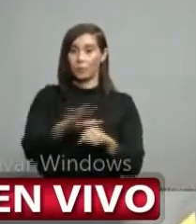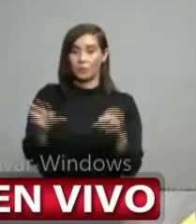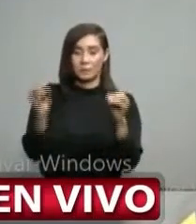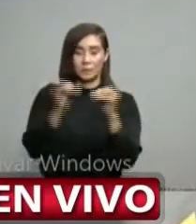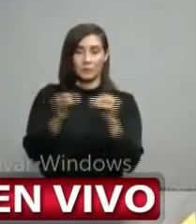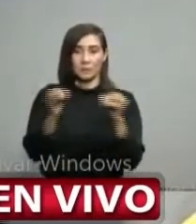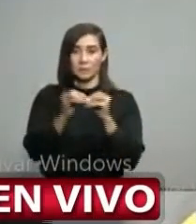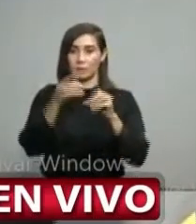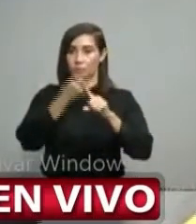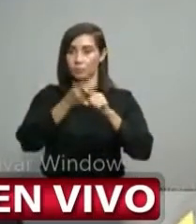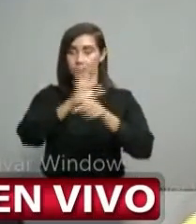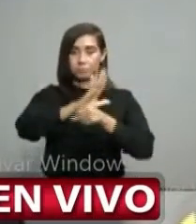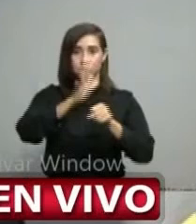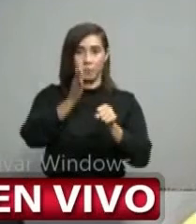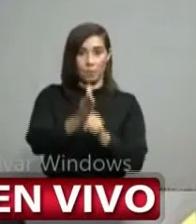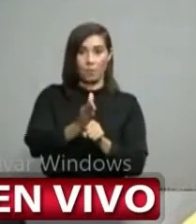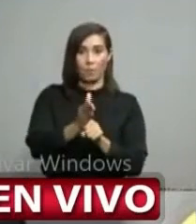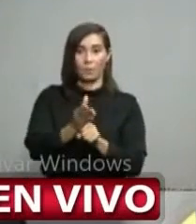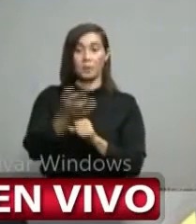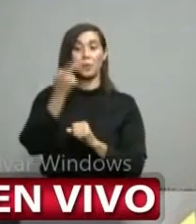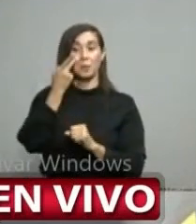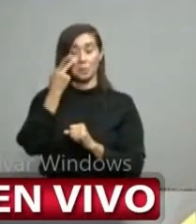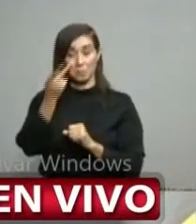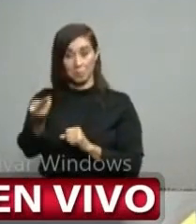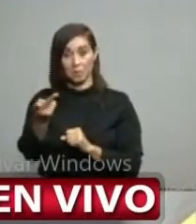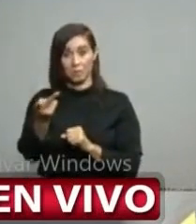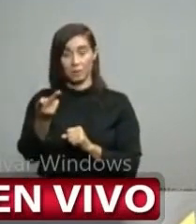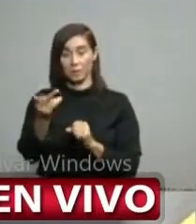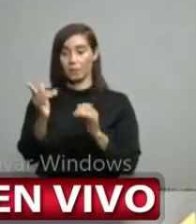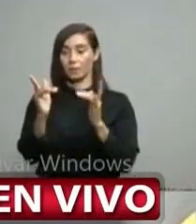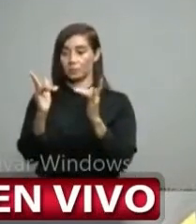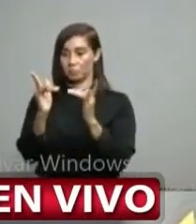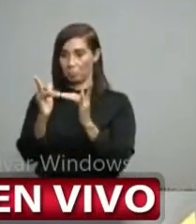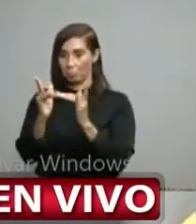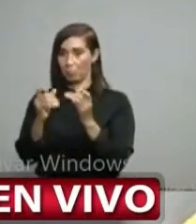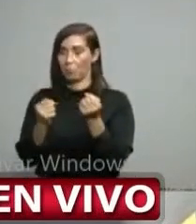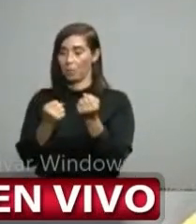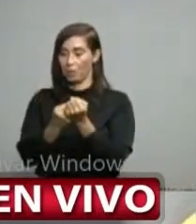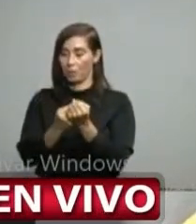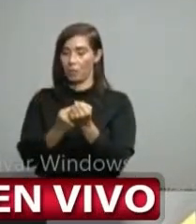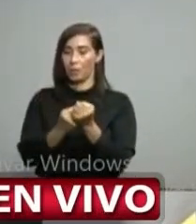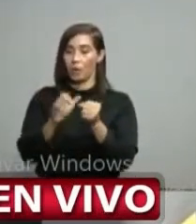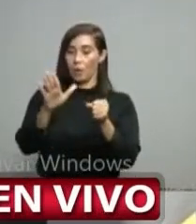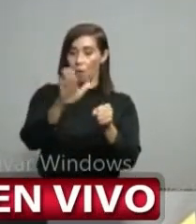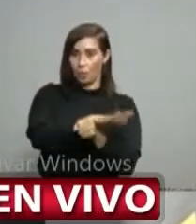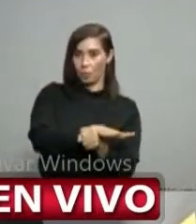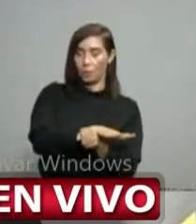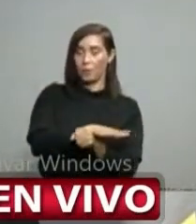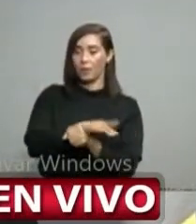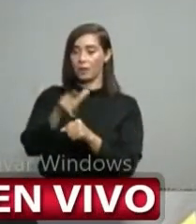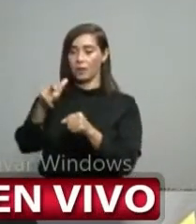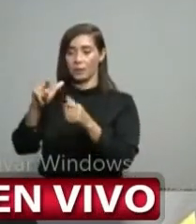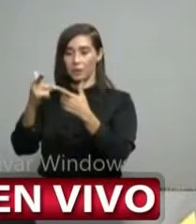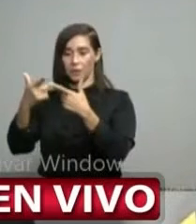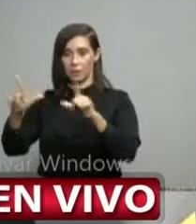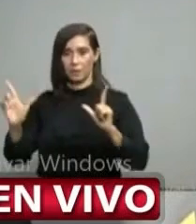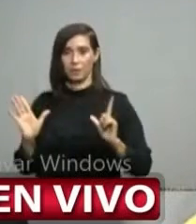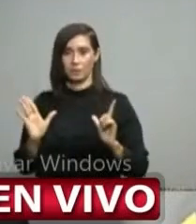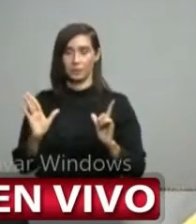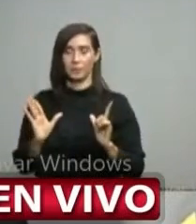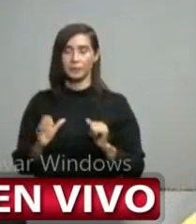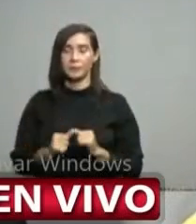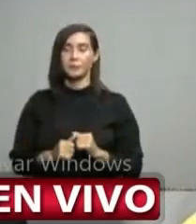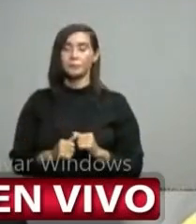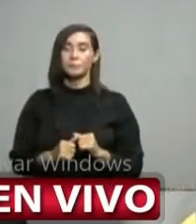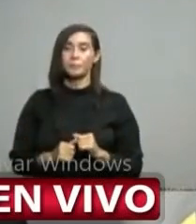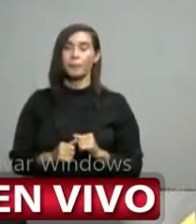de todo el país fíjese la correspondencia que hay entre la tasa de ocupación si nos vamos por ejemplo